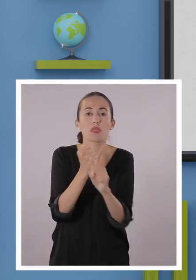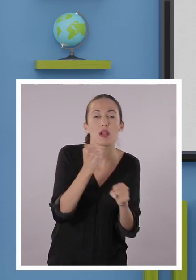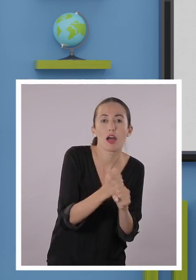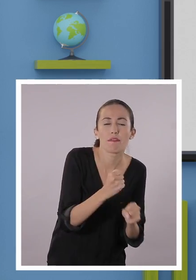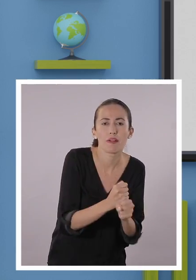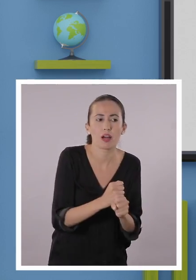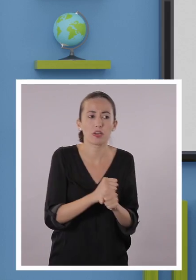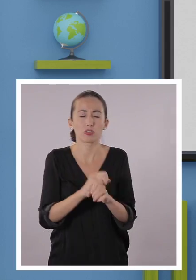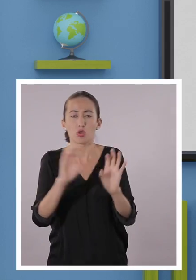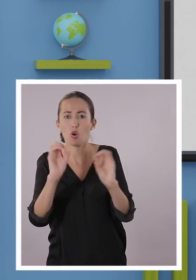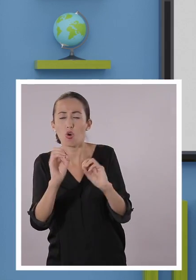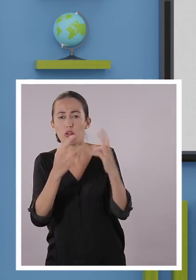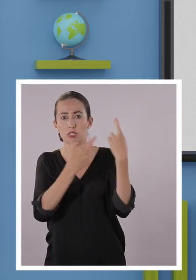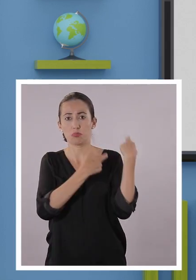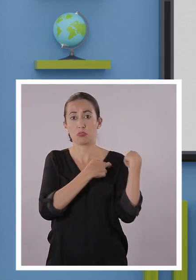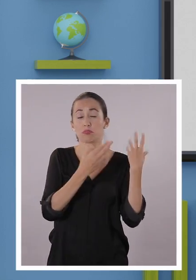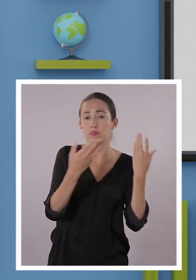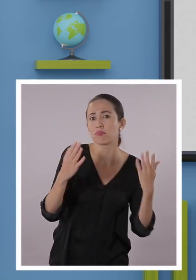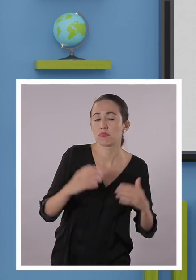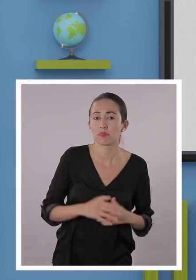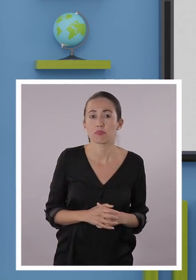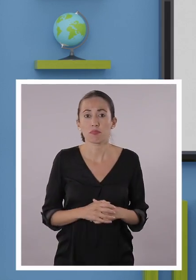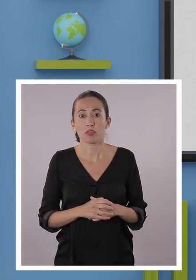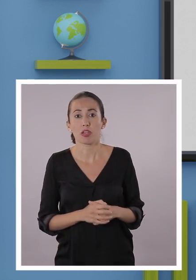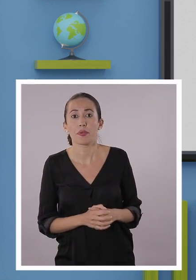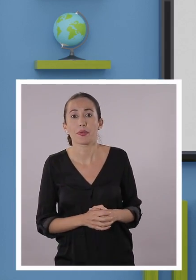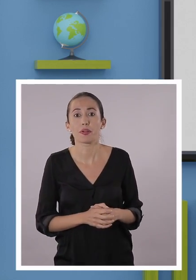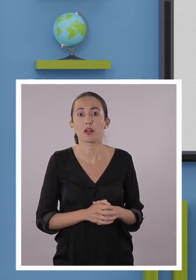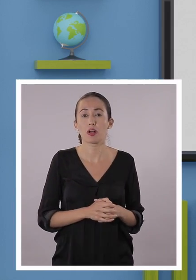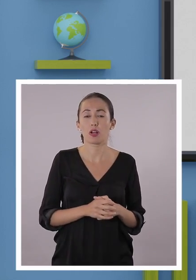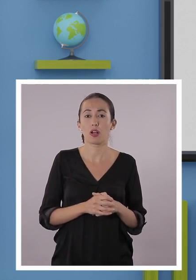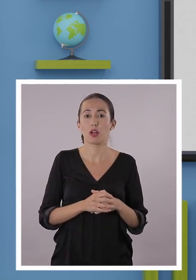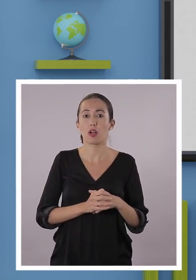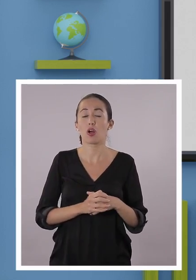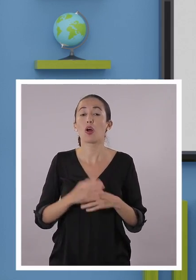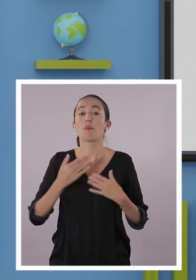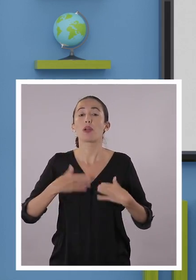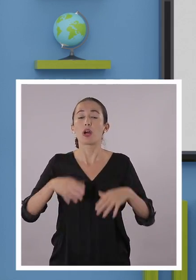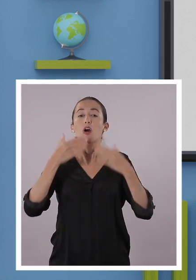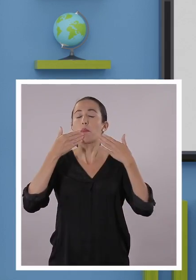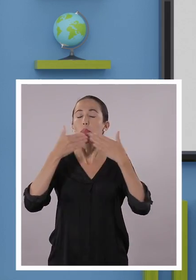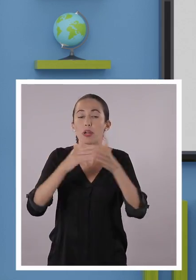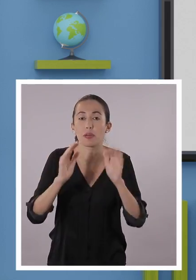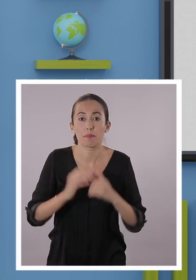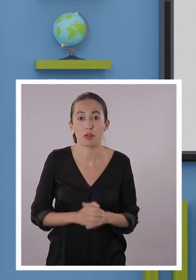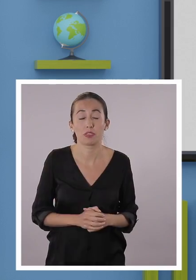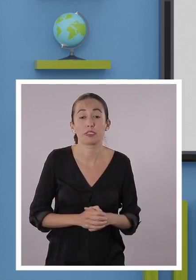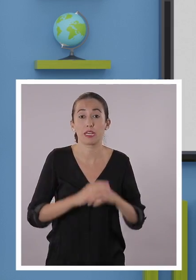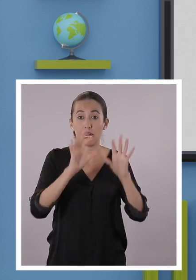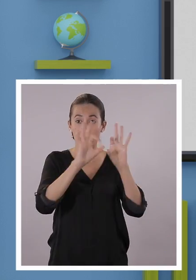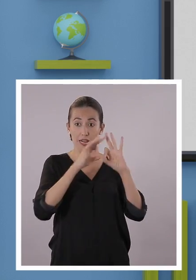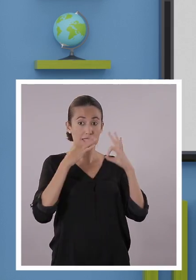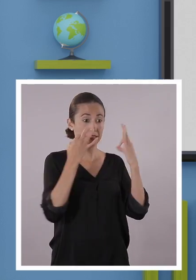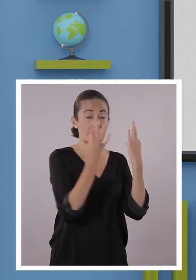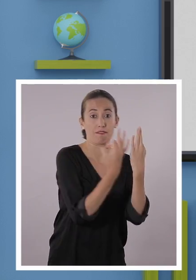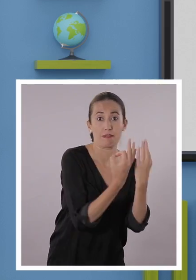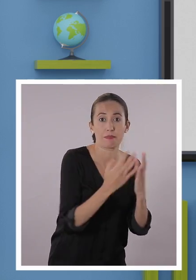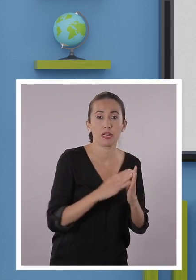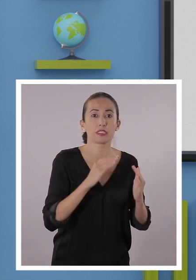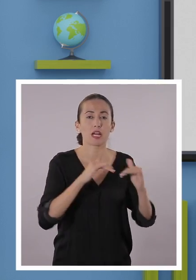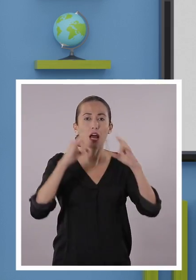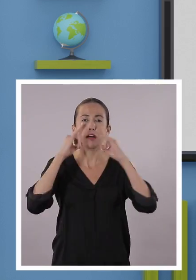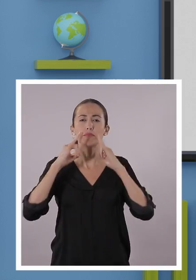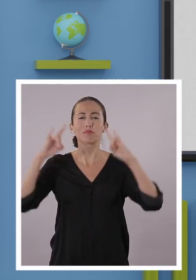oficios o cargos podías ejercer. Correcto. Comencemos con cómo se divertían. Por ejemplo, las familias